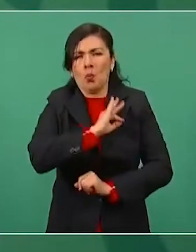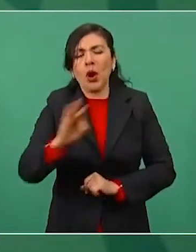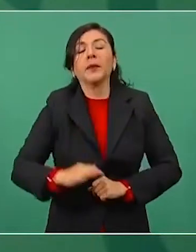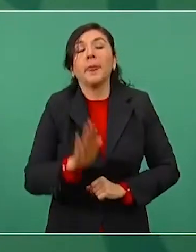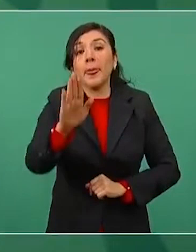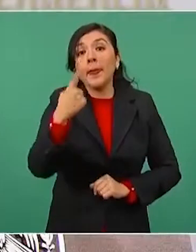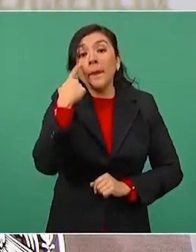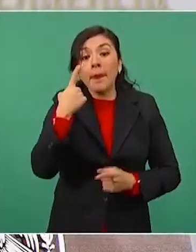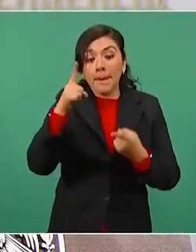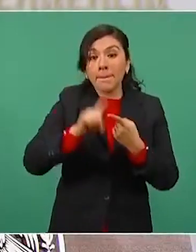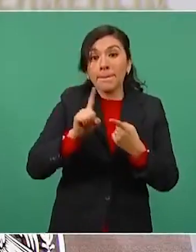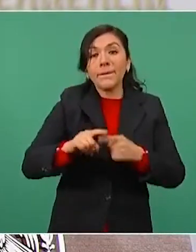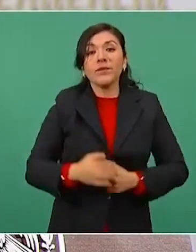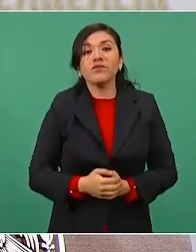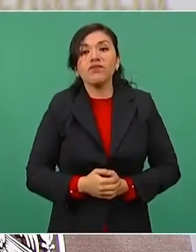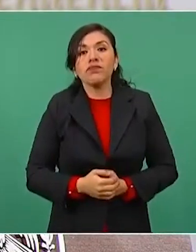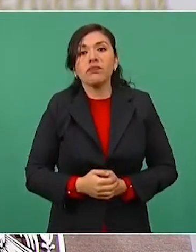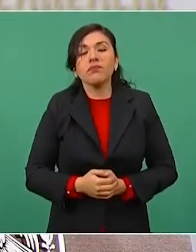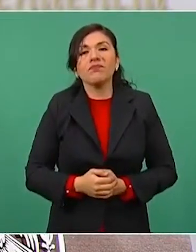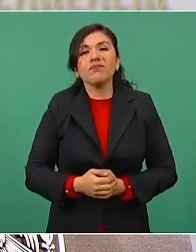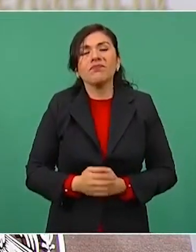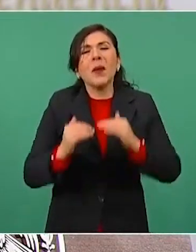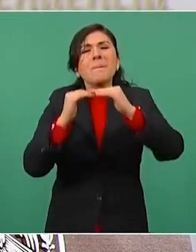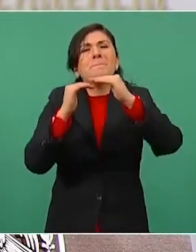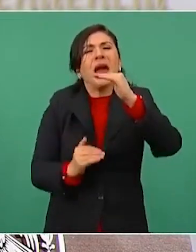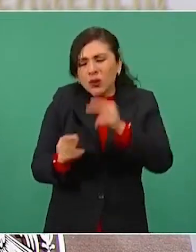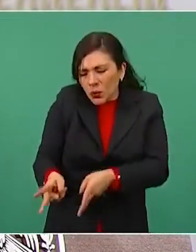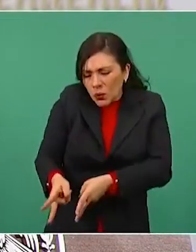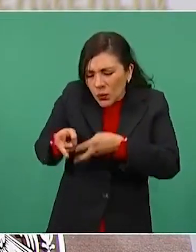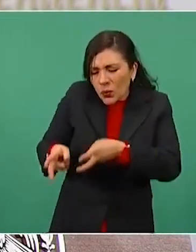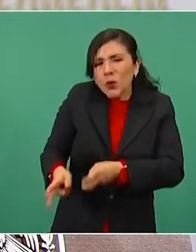Primero, menos extracción de petróleo.